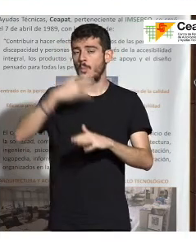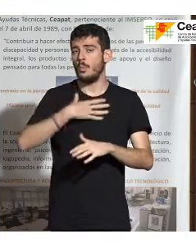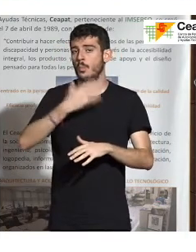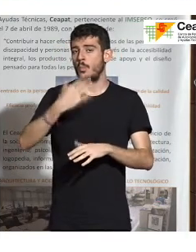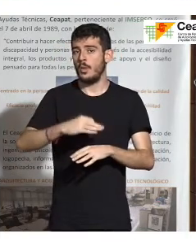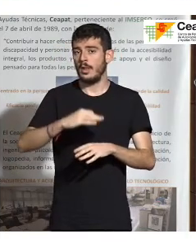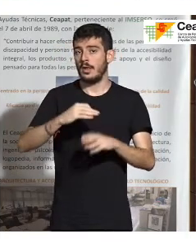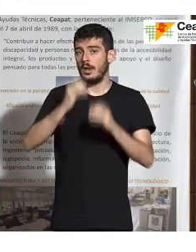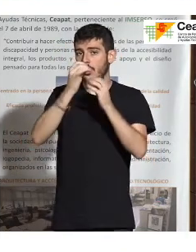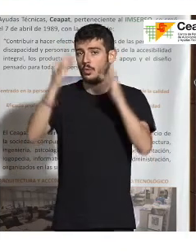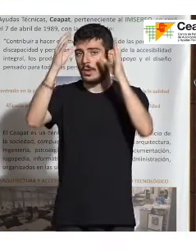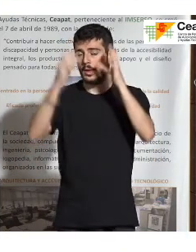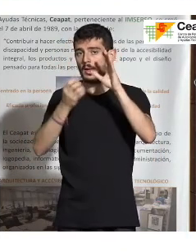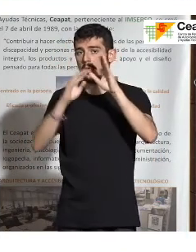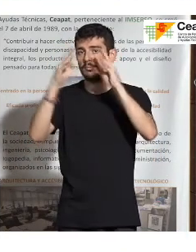incluida en la nube.